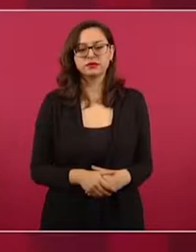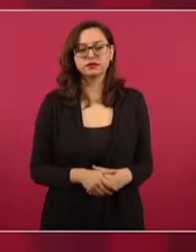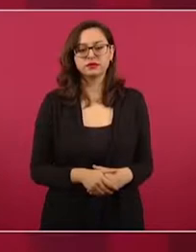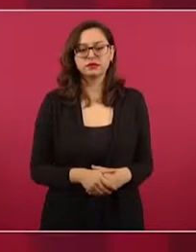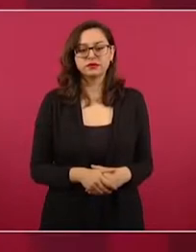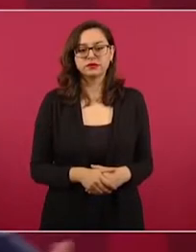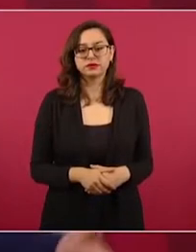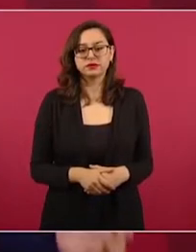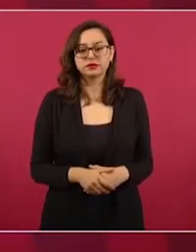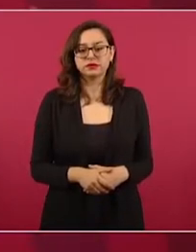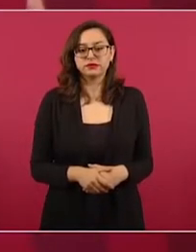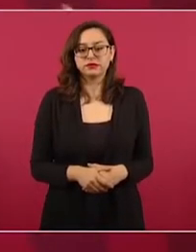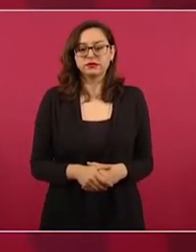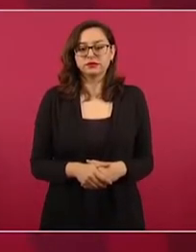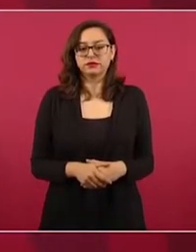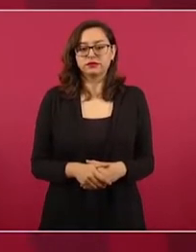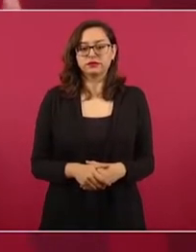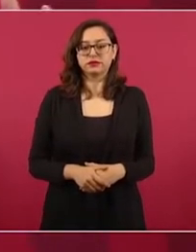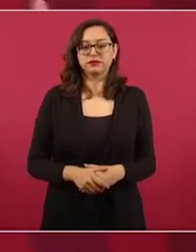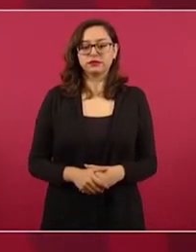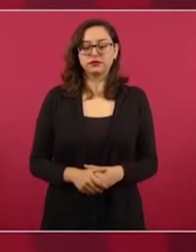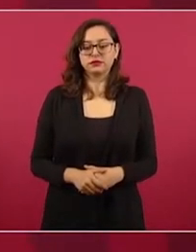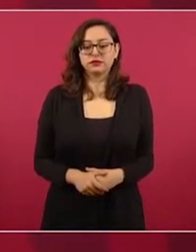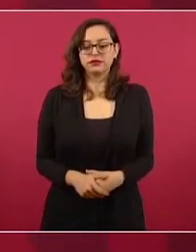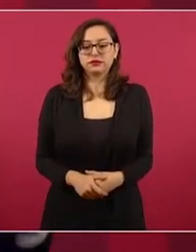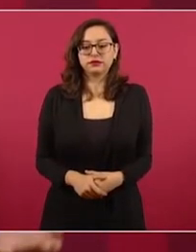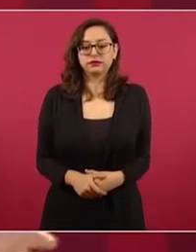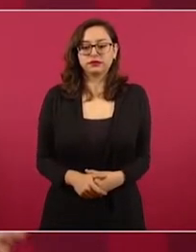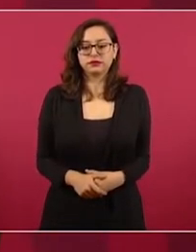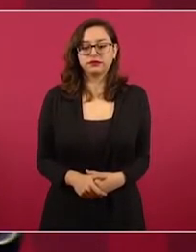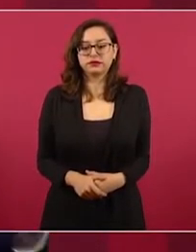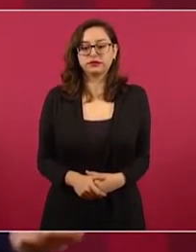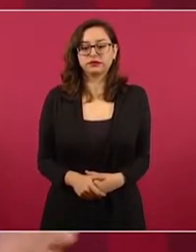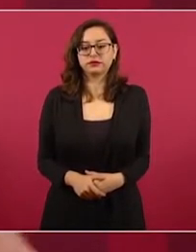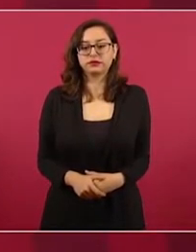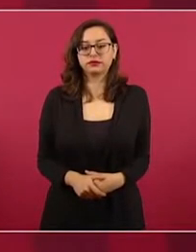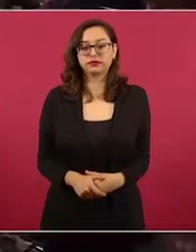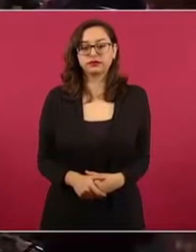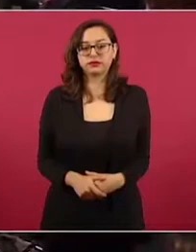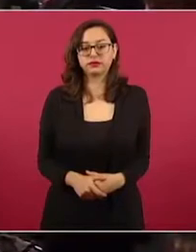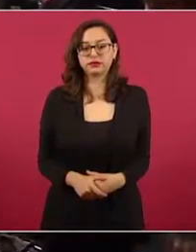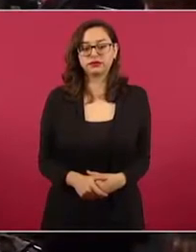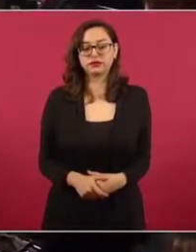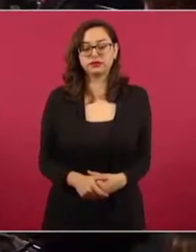Ojalá y no se